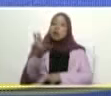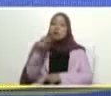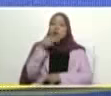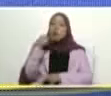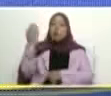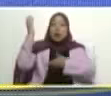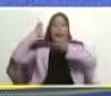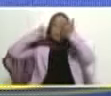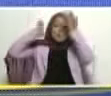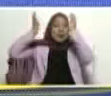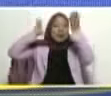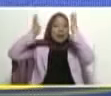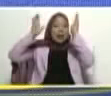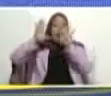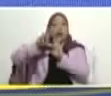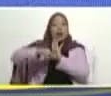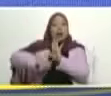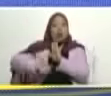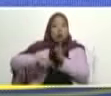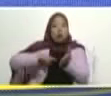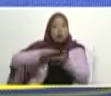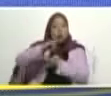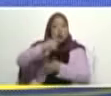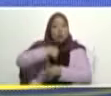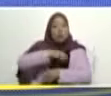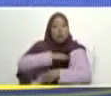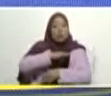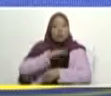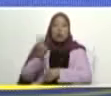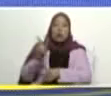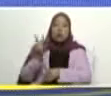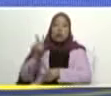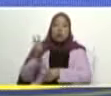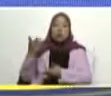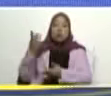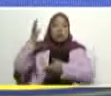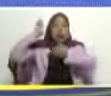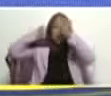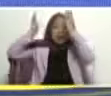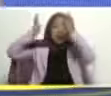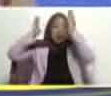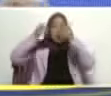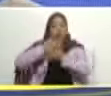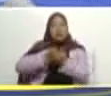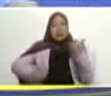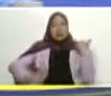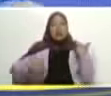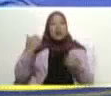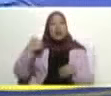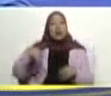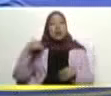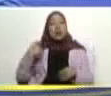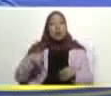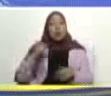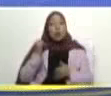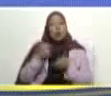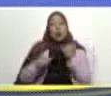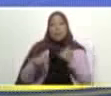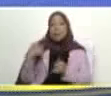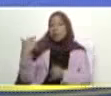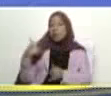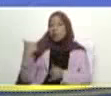se robó el avión de Venezuela Javier Milley el héroe de la ultraderecha de los apellidos